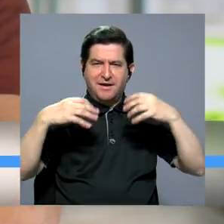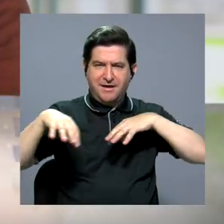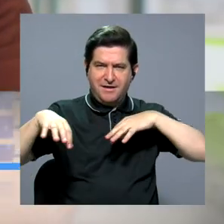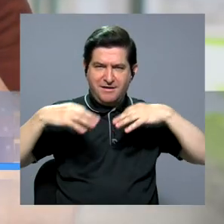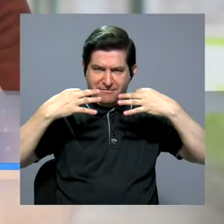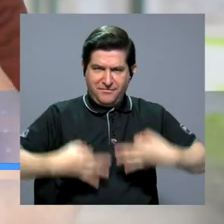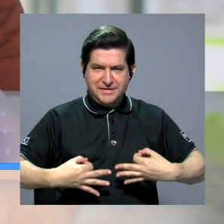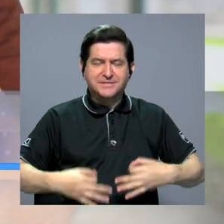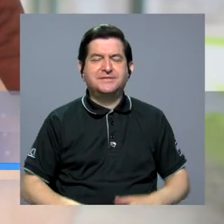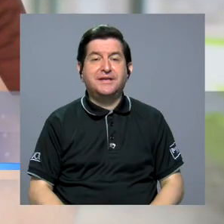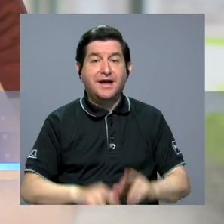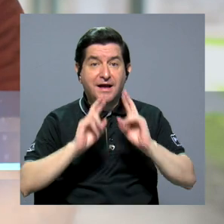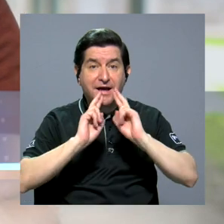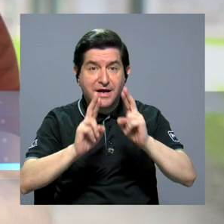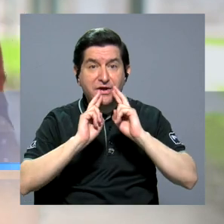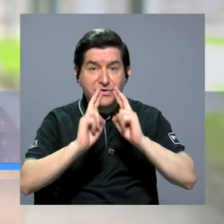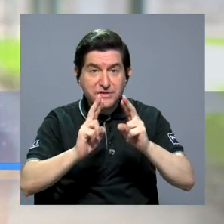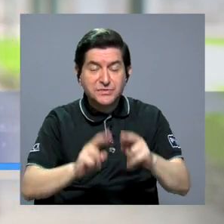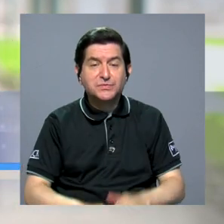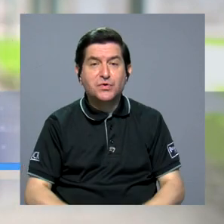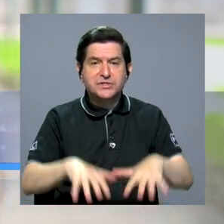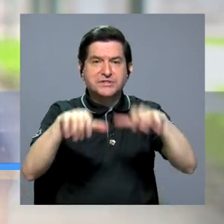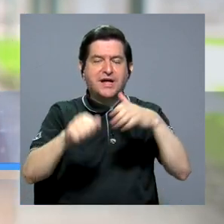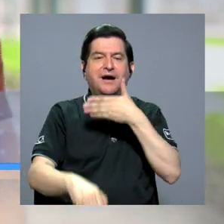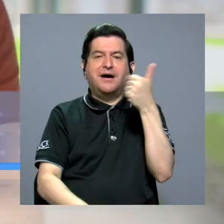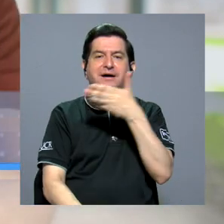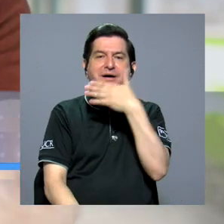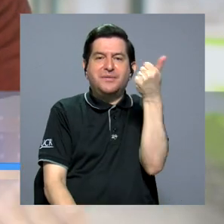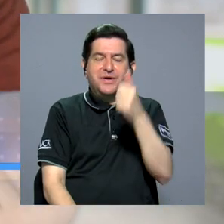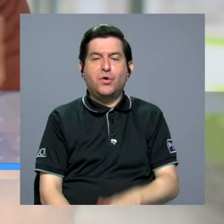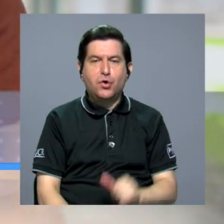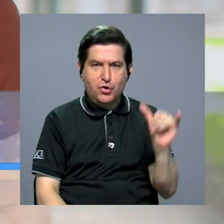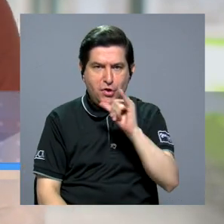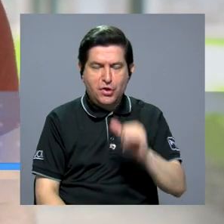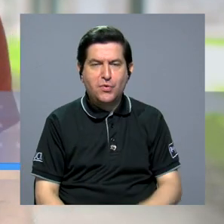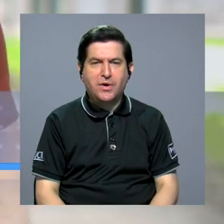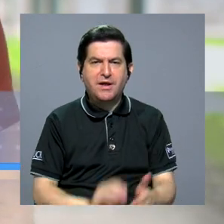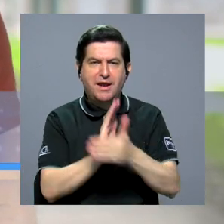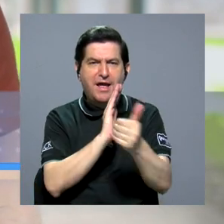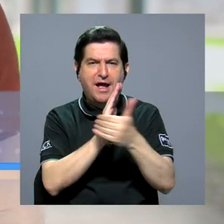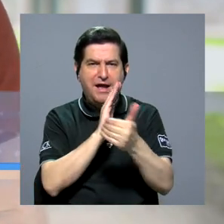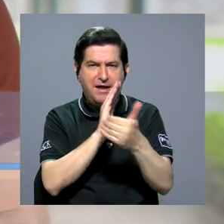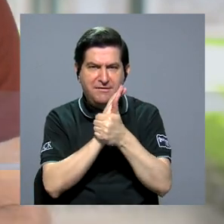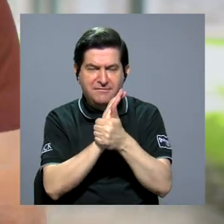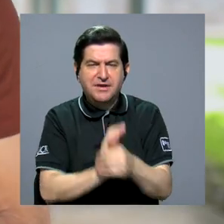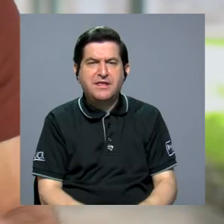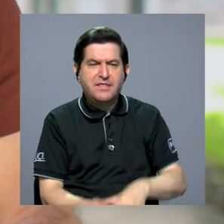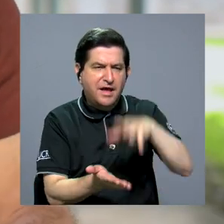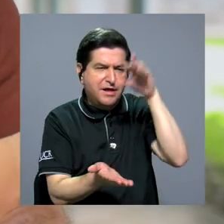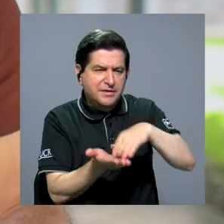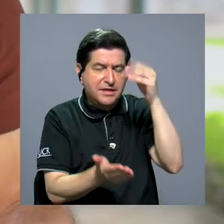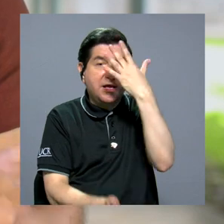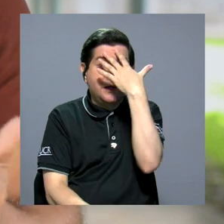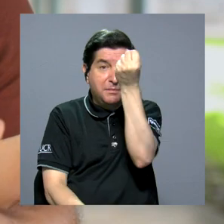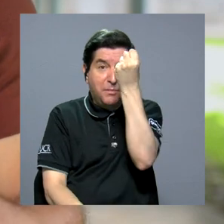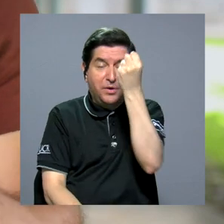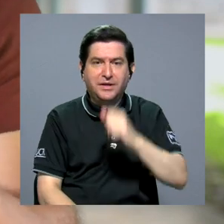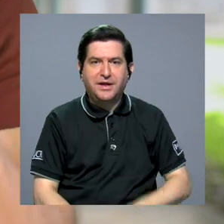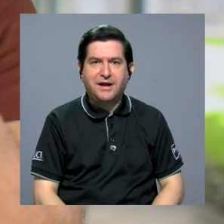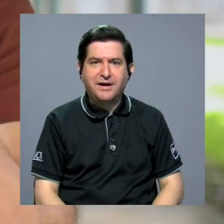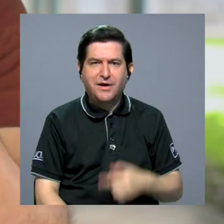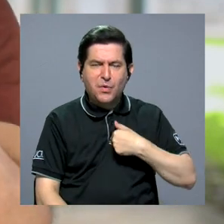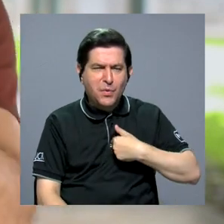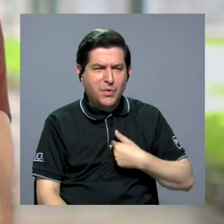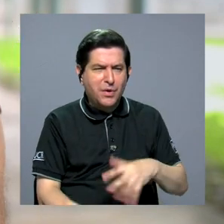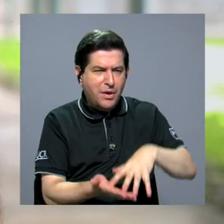su capacidad de responder al estrés mejora. Se mejora también nuestras capacidades de aprendizaje y memoria. Entonces,